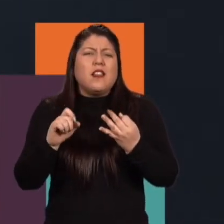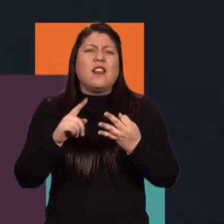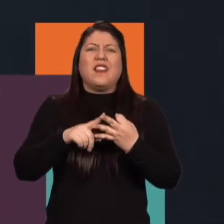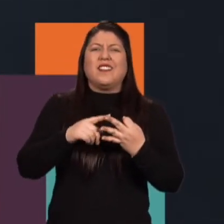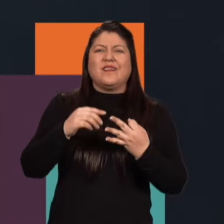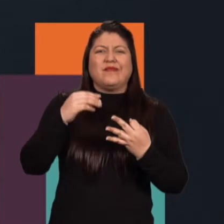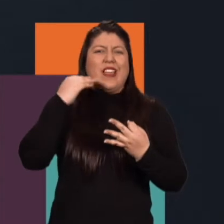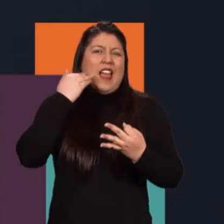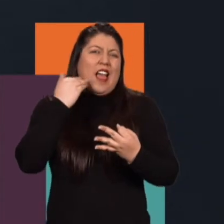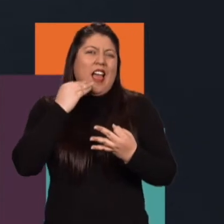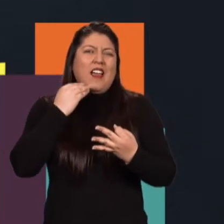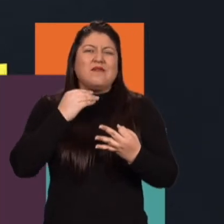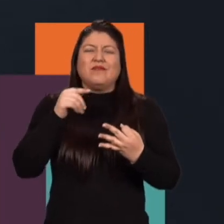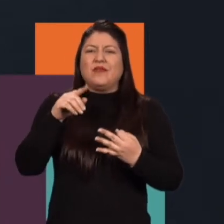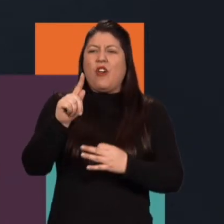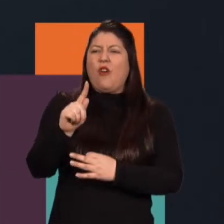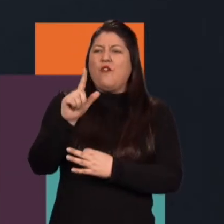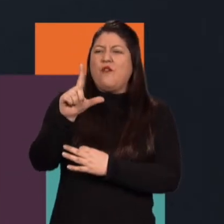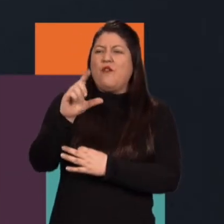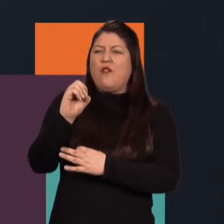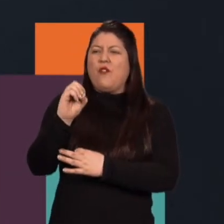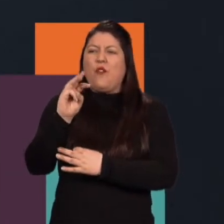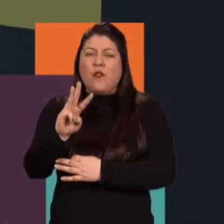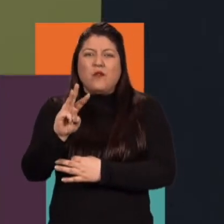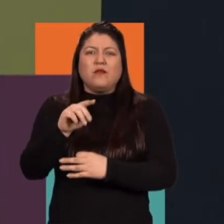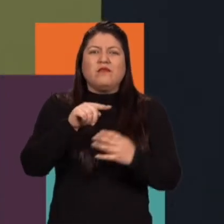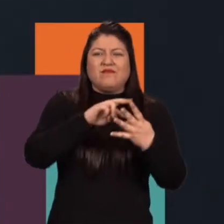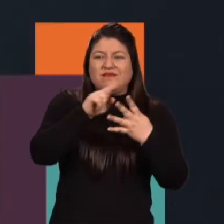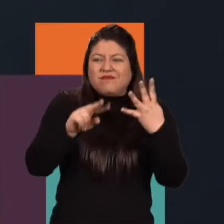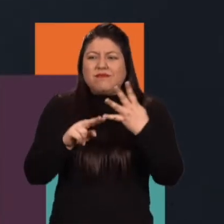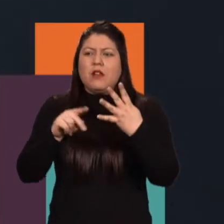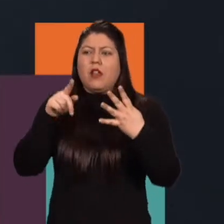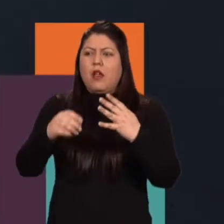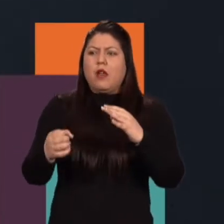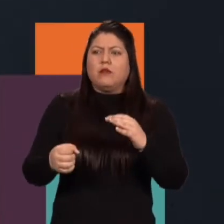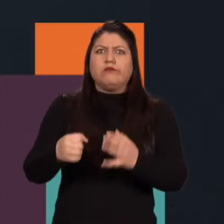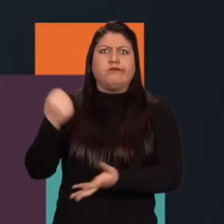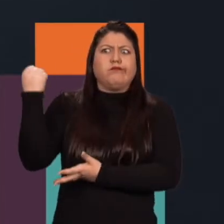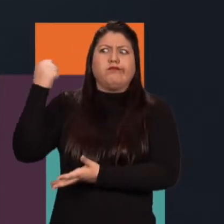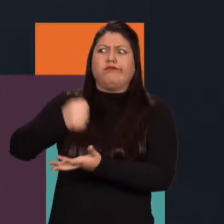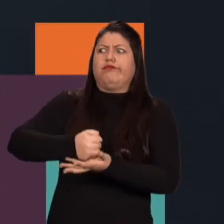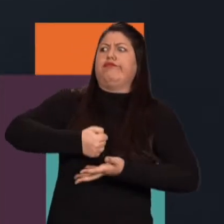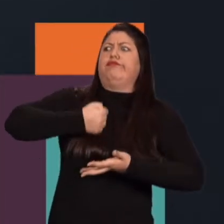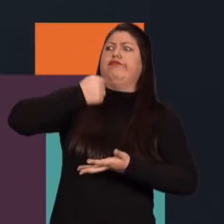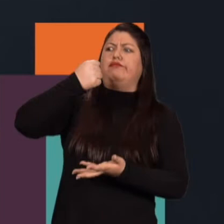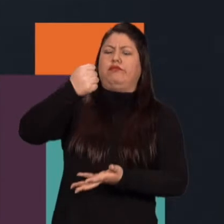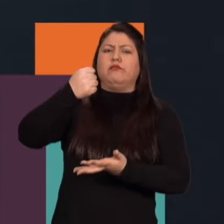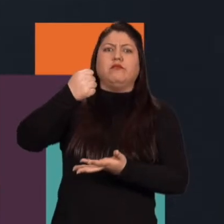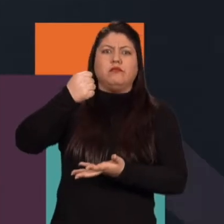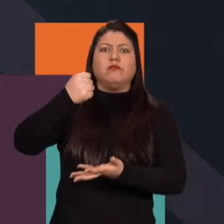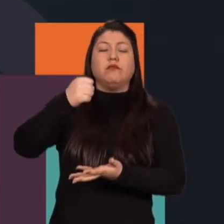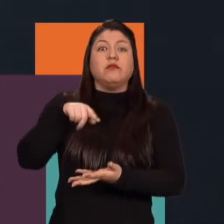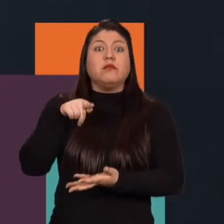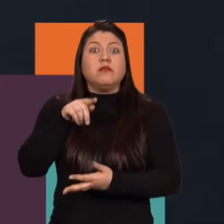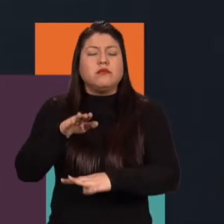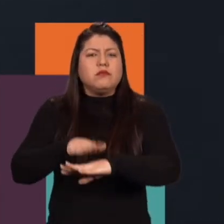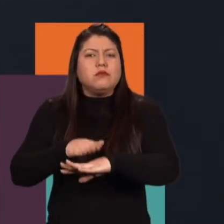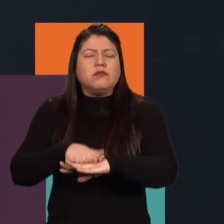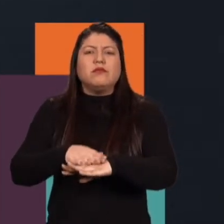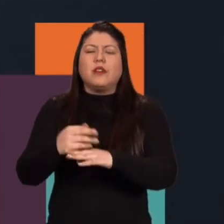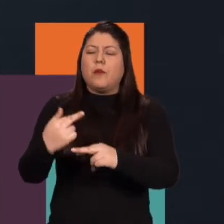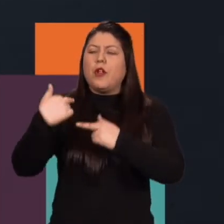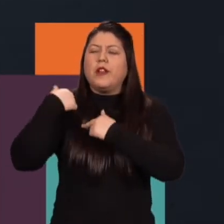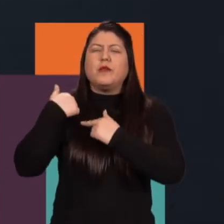del Flow, como estas vainas que hemos hecho, que sí hay una exigencia mucho más en presupuestos. Entonces, digamos que el llamado o, digamos,